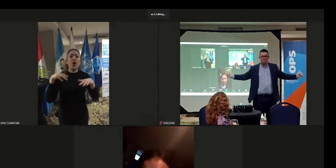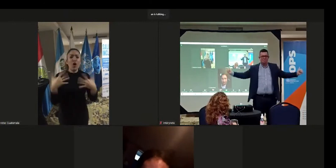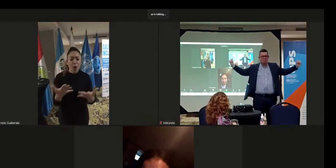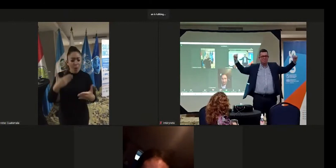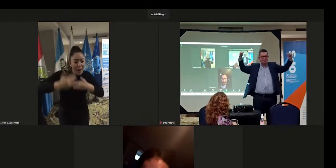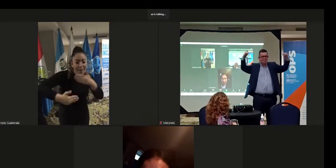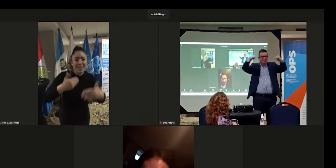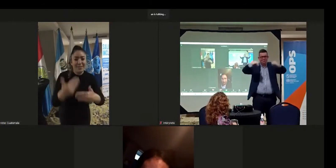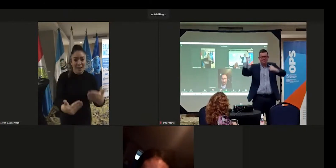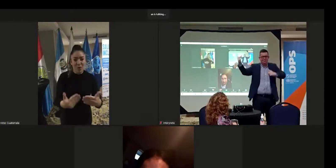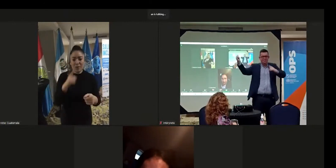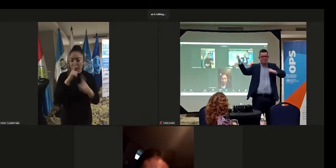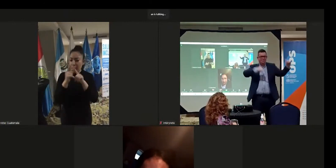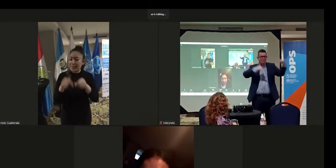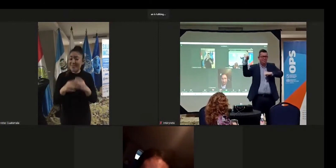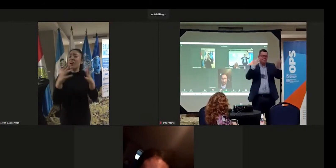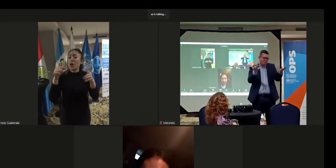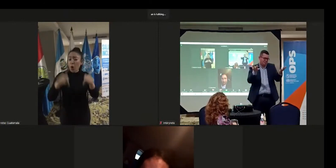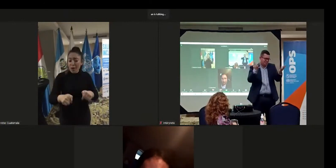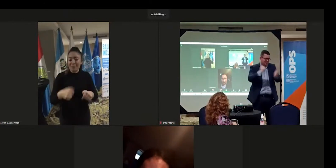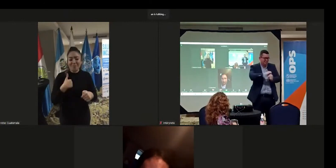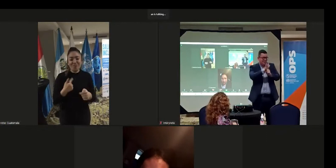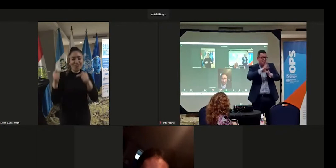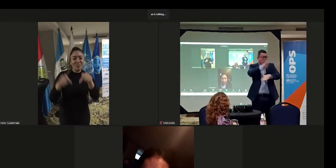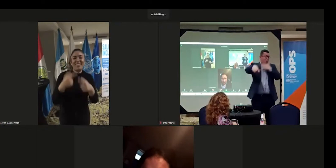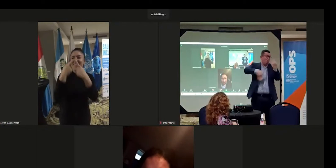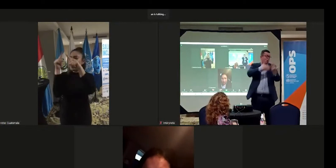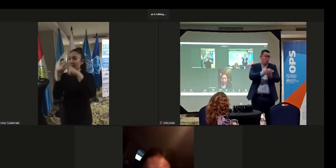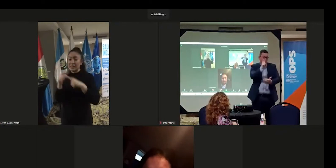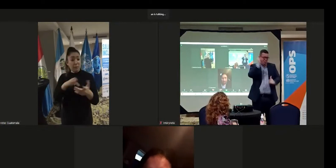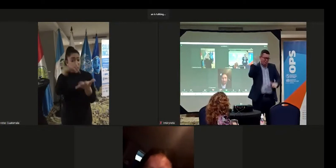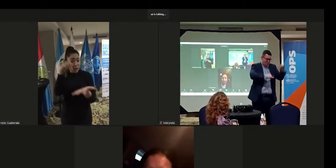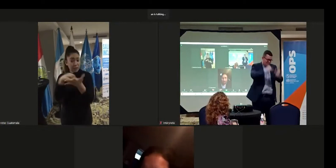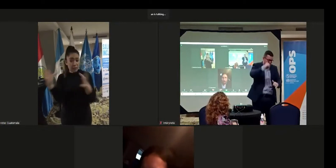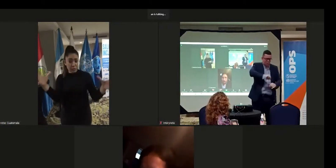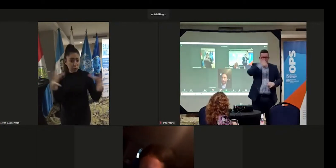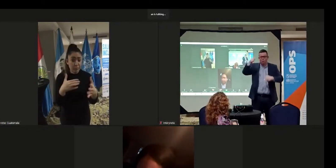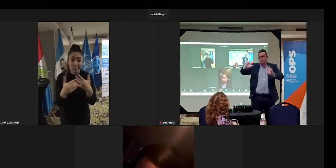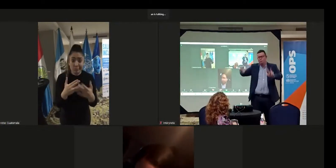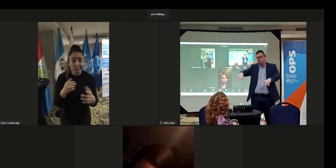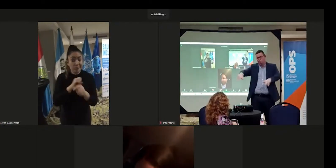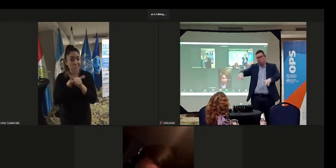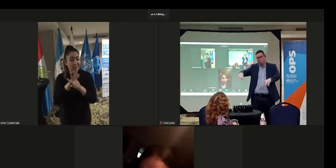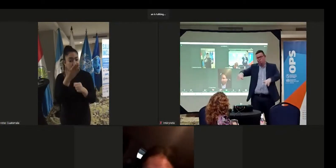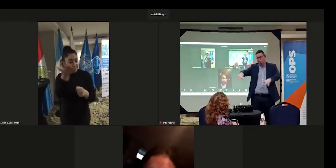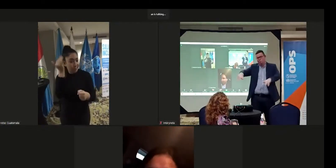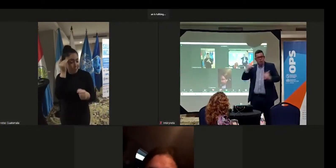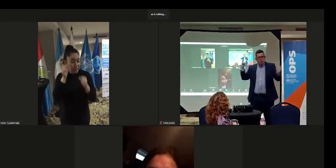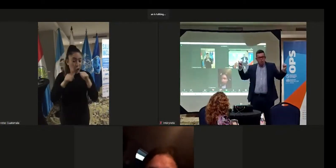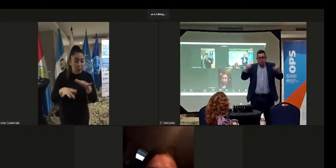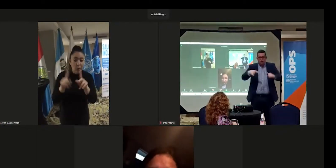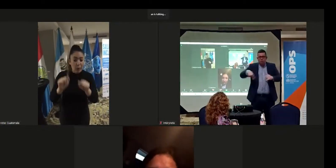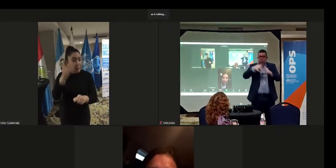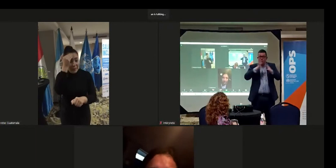avanzado, tanto que hoy estamos aquí de diferentes países, a pesar del COVID, bueno, sabemos que todos no pudieron estar